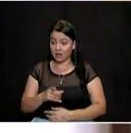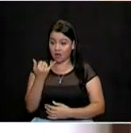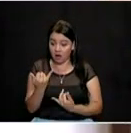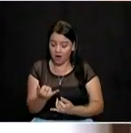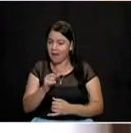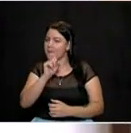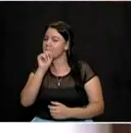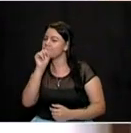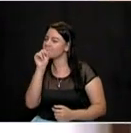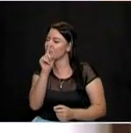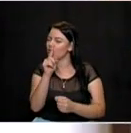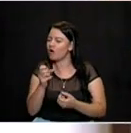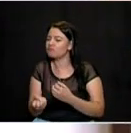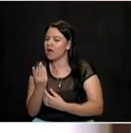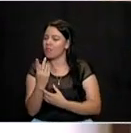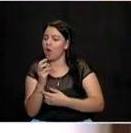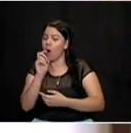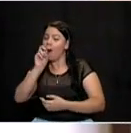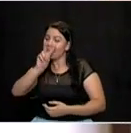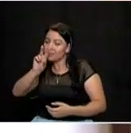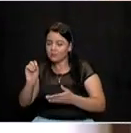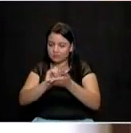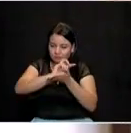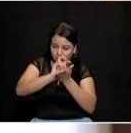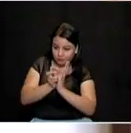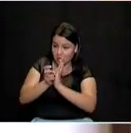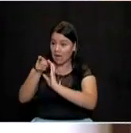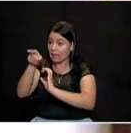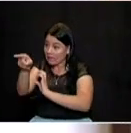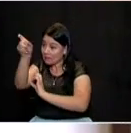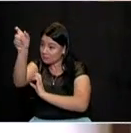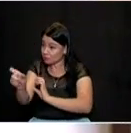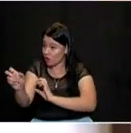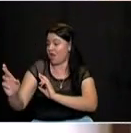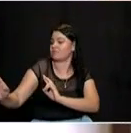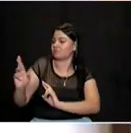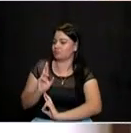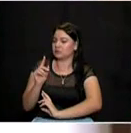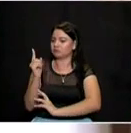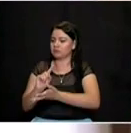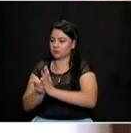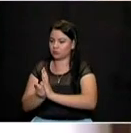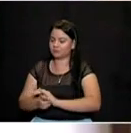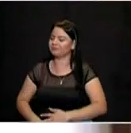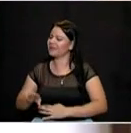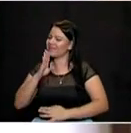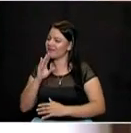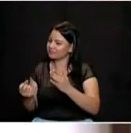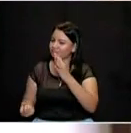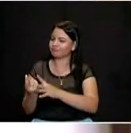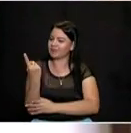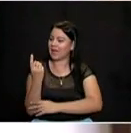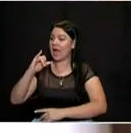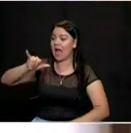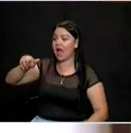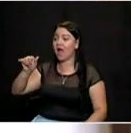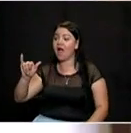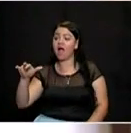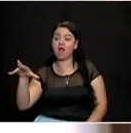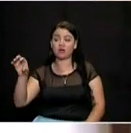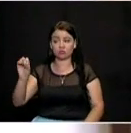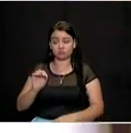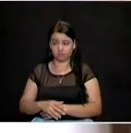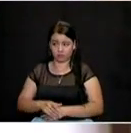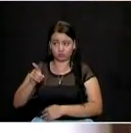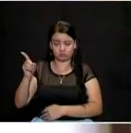minuto para responderla. Y el primero en sacar la balota, por orden, es el doctor Jairo Herrán. Si usted saca